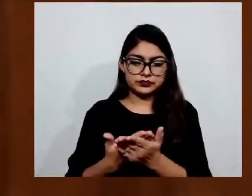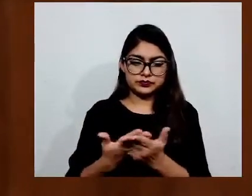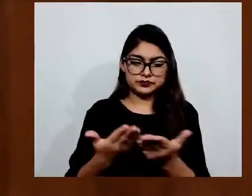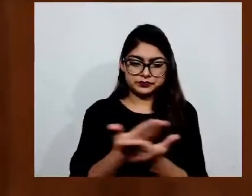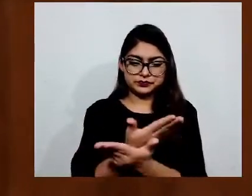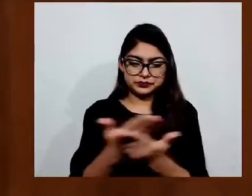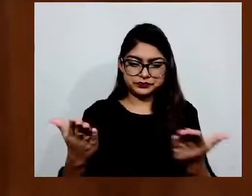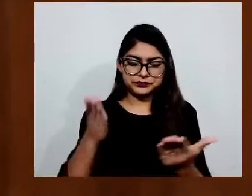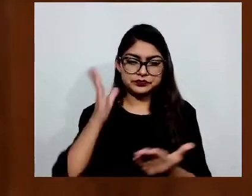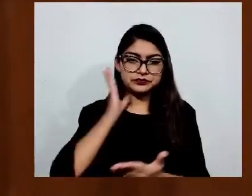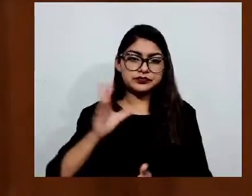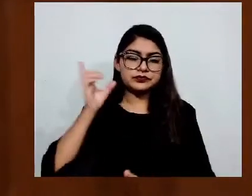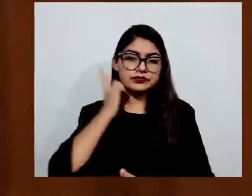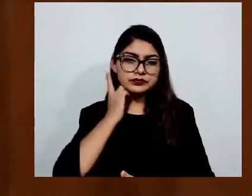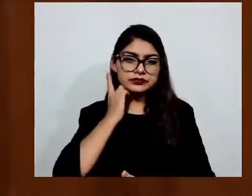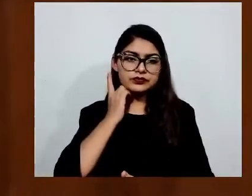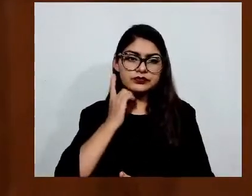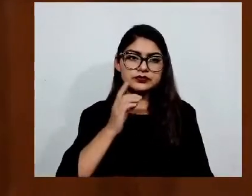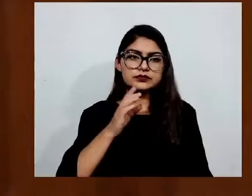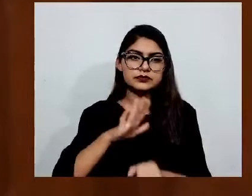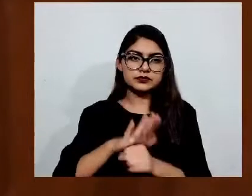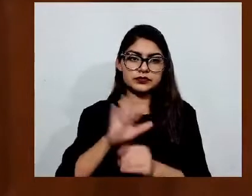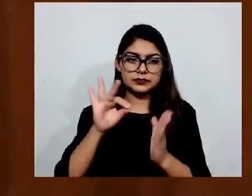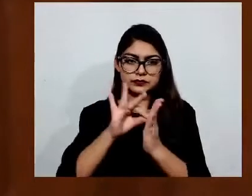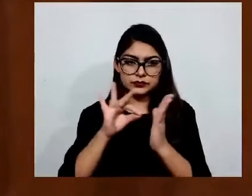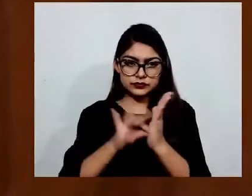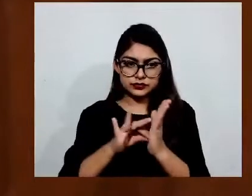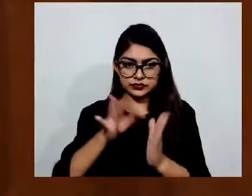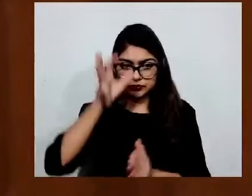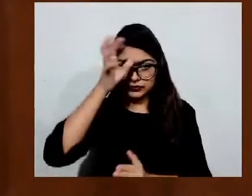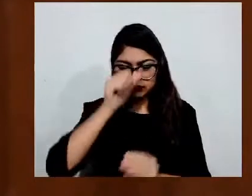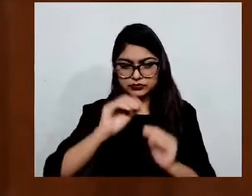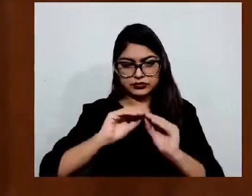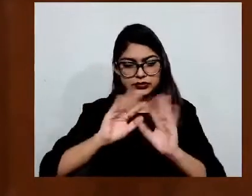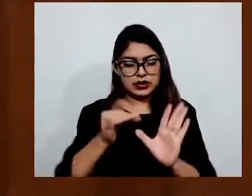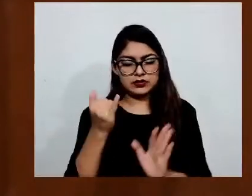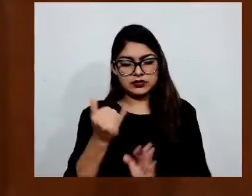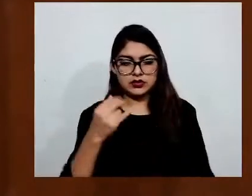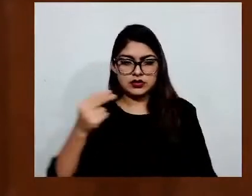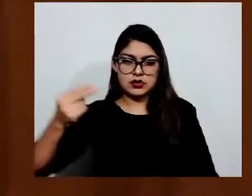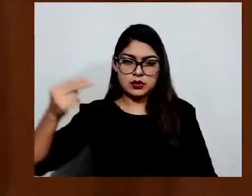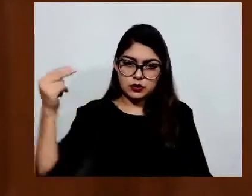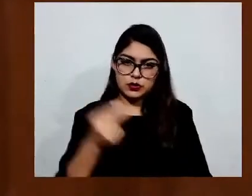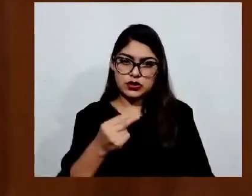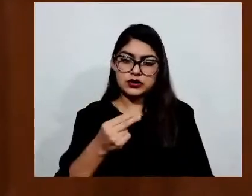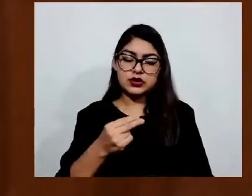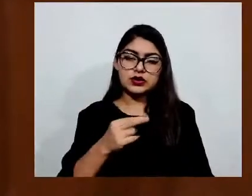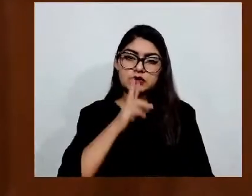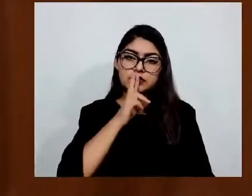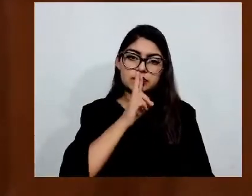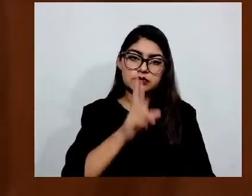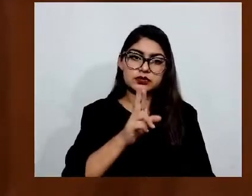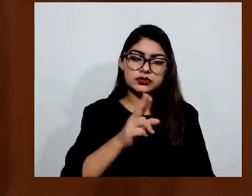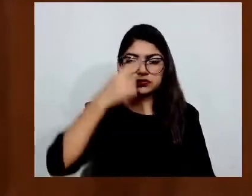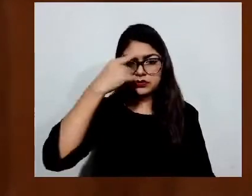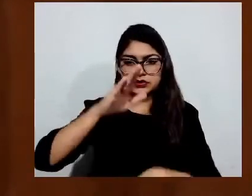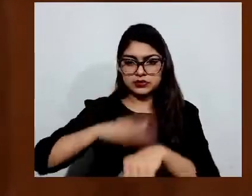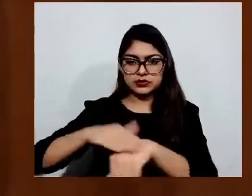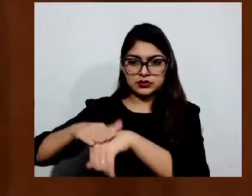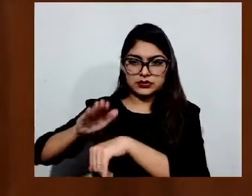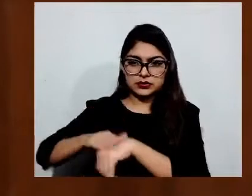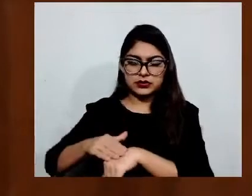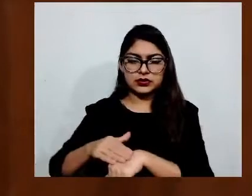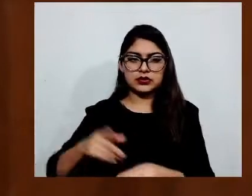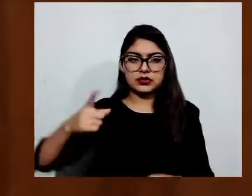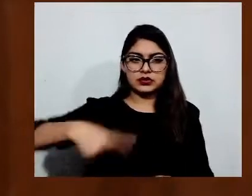punto de acuerdo de obvia y urgente resolución por el que se exhorta respetuosamente a los 125 ayuntamientos